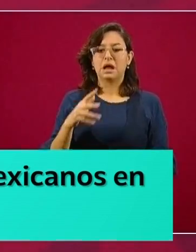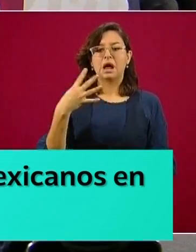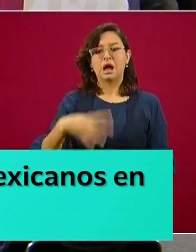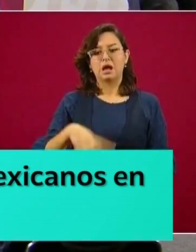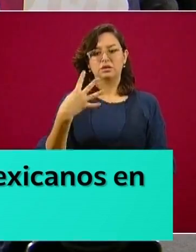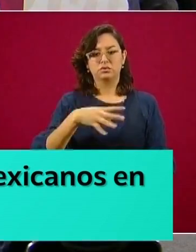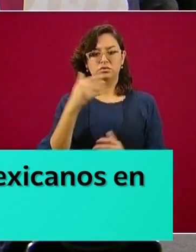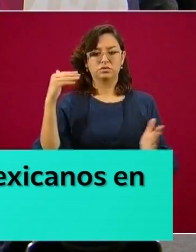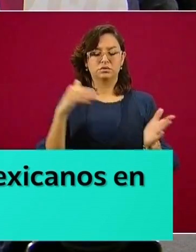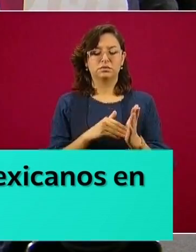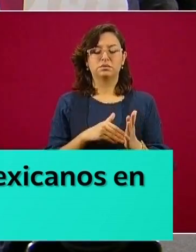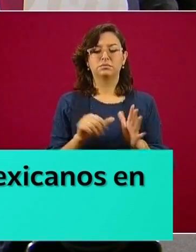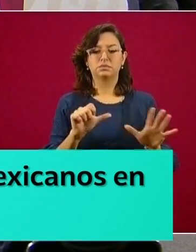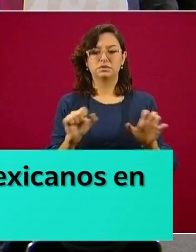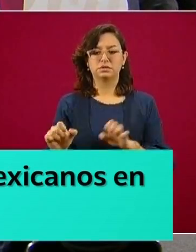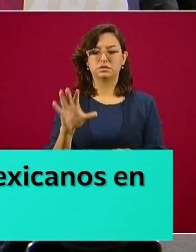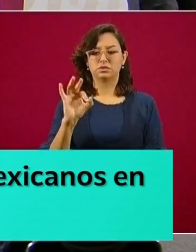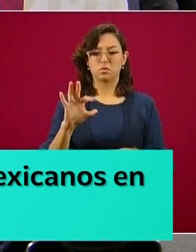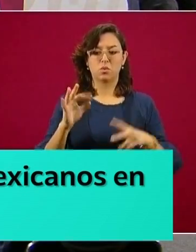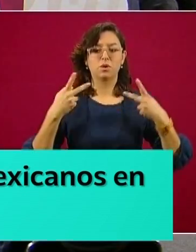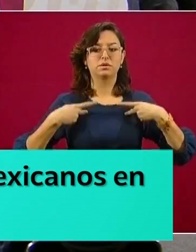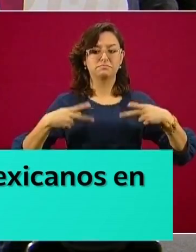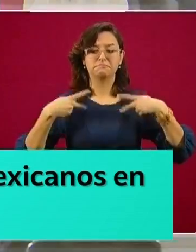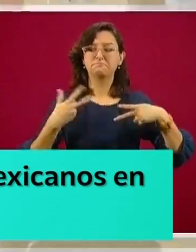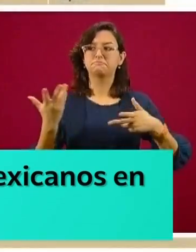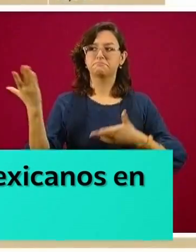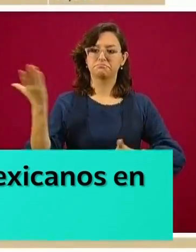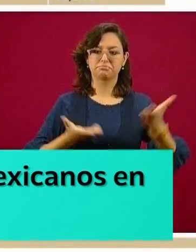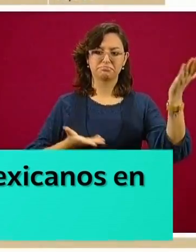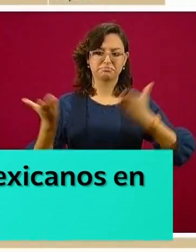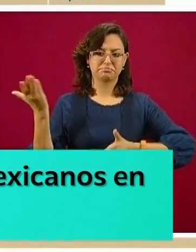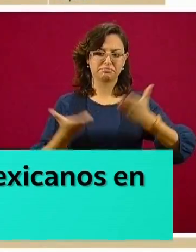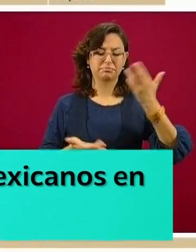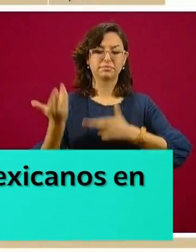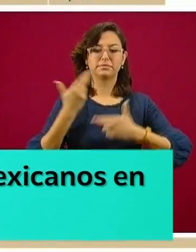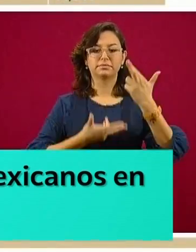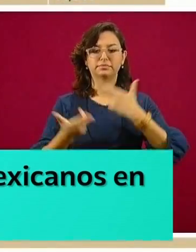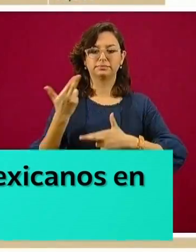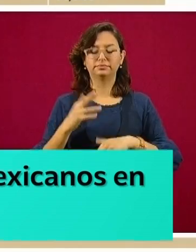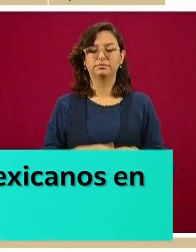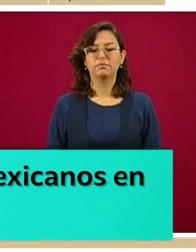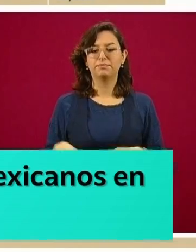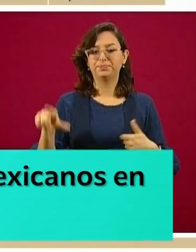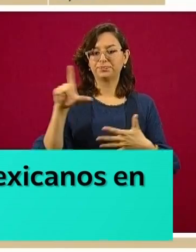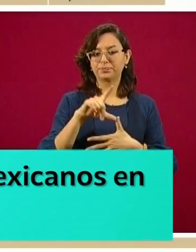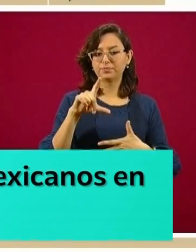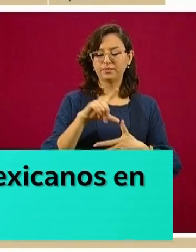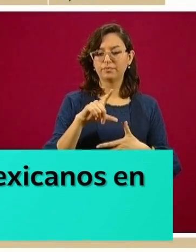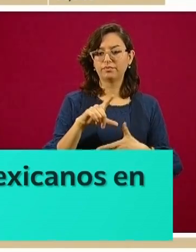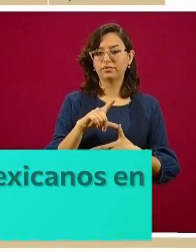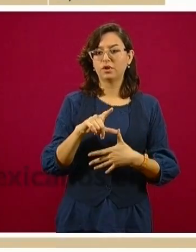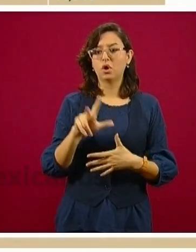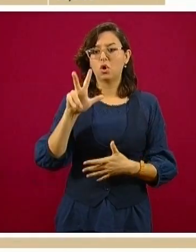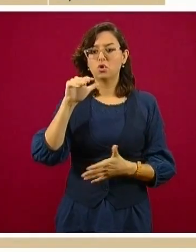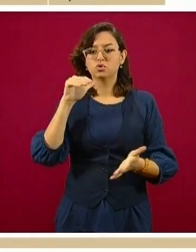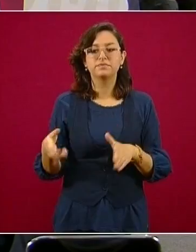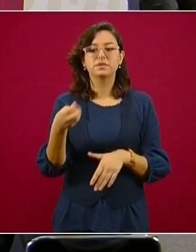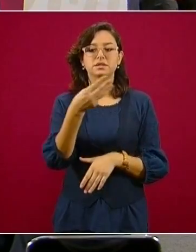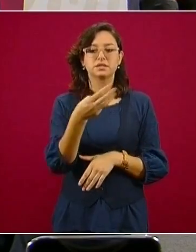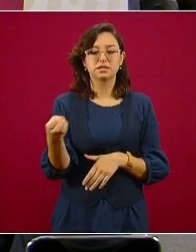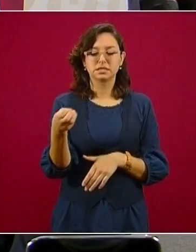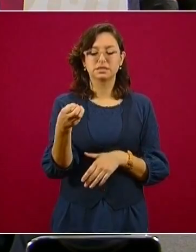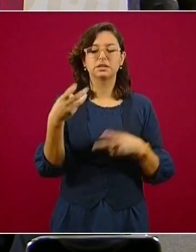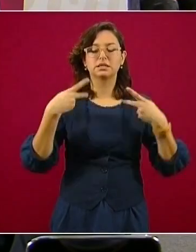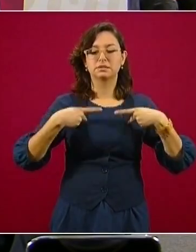a causa del coronavirus. Precisó que con el aumento hay 1.246 casos de con nacionales que fallecieron,